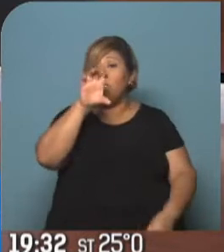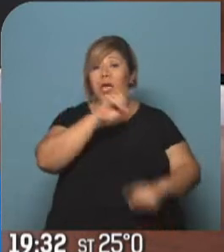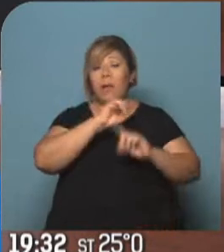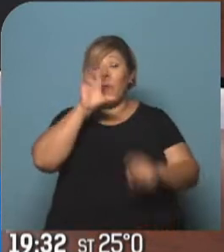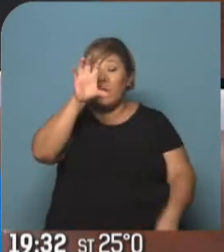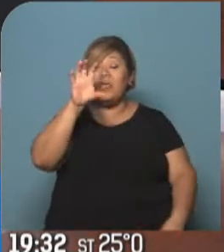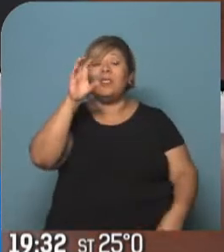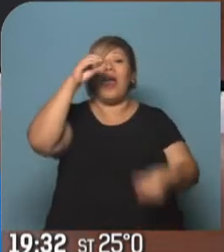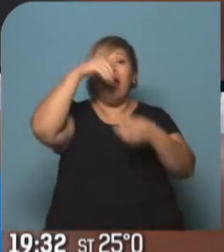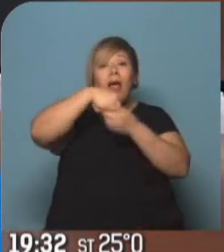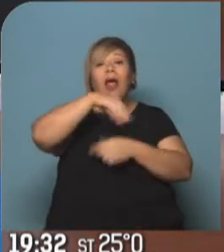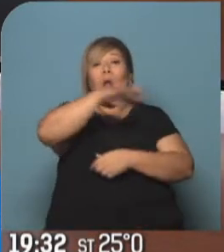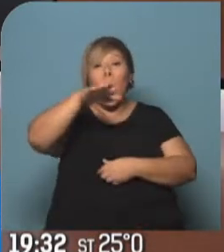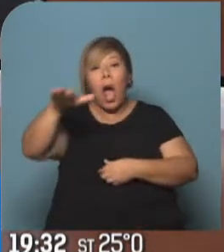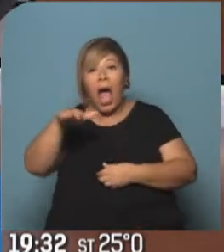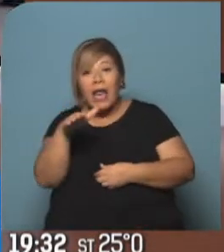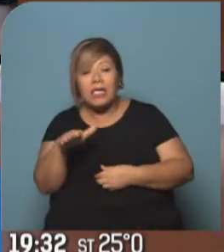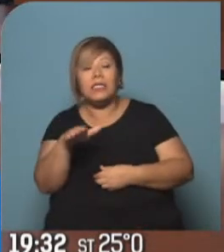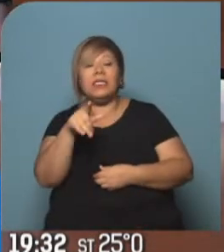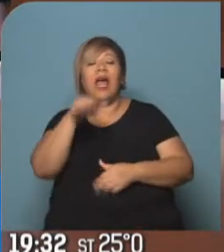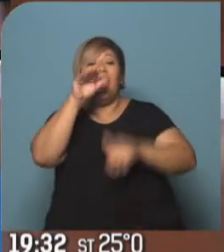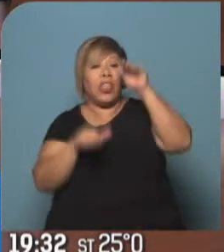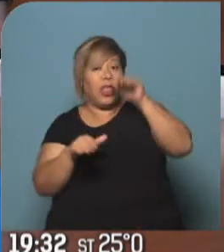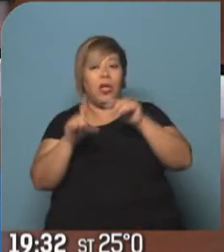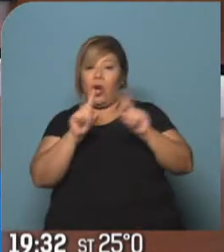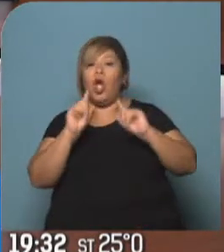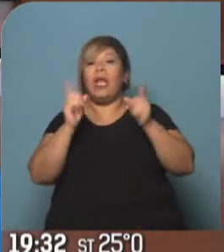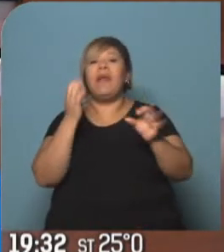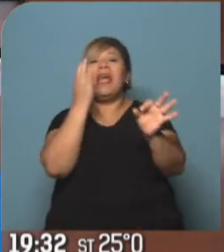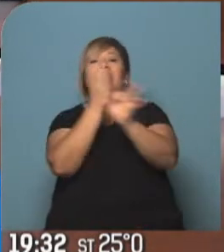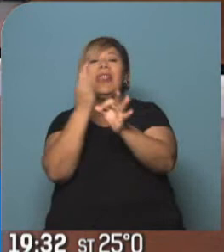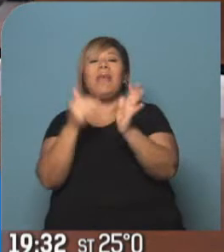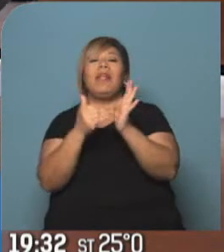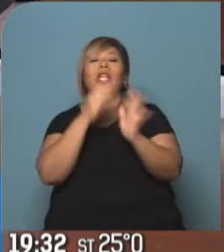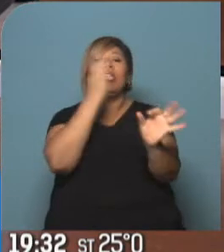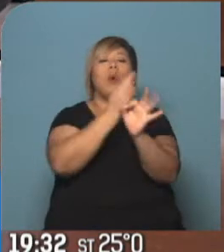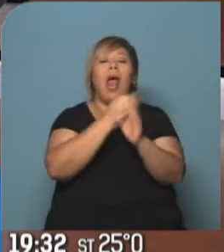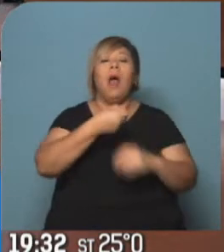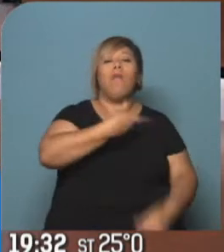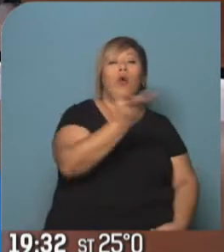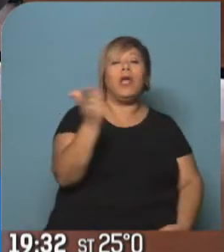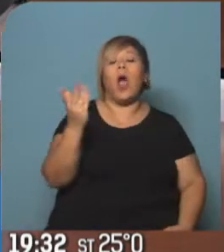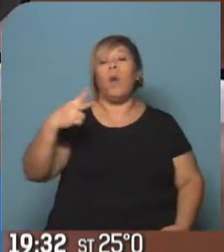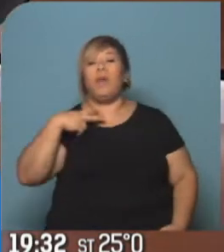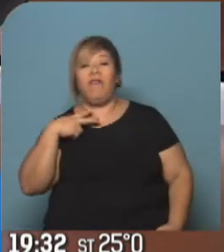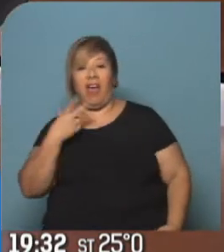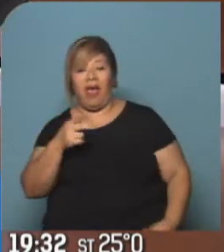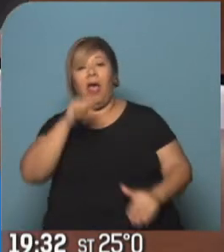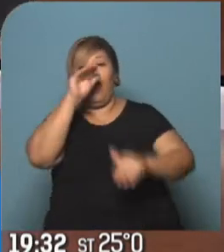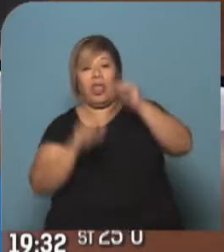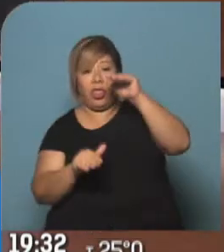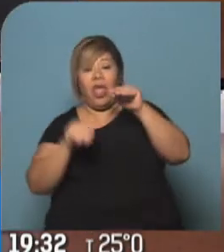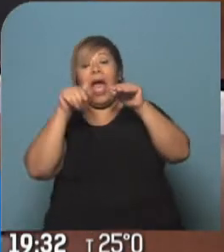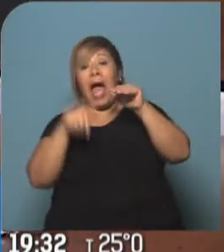urbanas y rurales. Exactamente, públicas y privadas, urbanas y rurales. Todas, todas bajaron las brechas de desigualdad. Y esto,